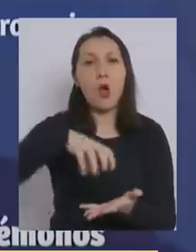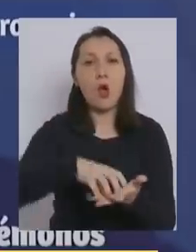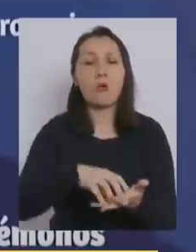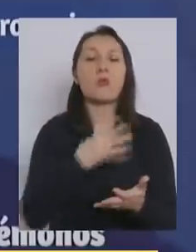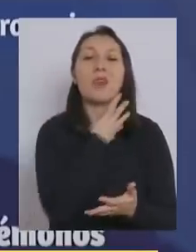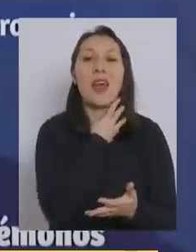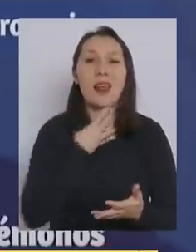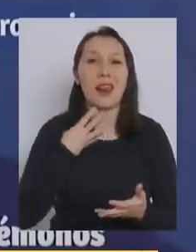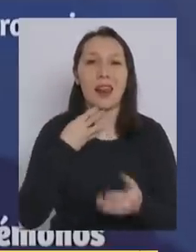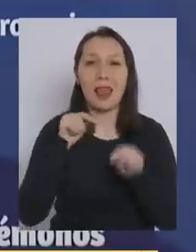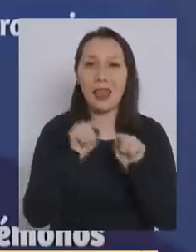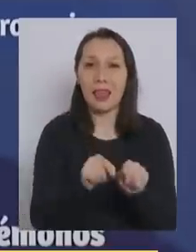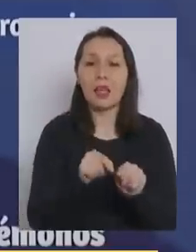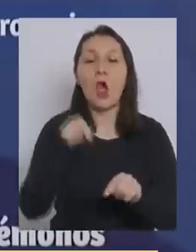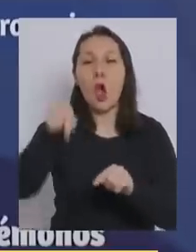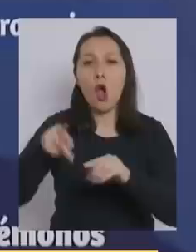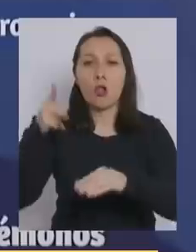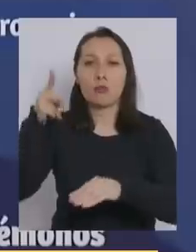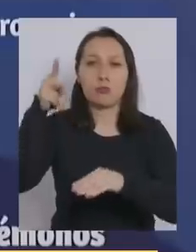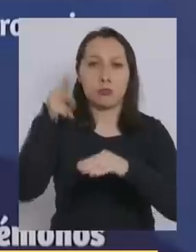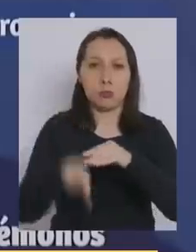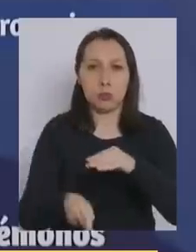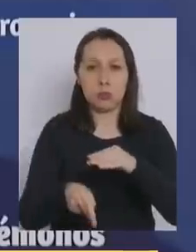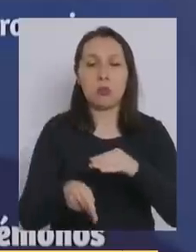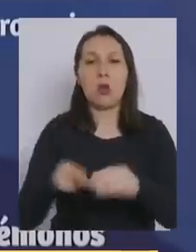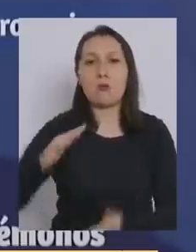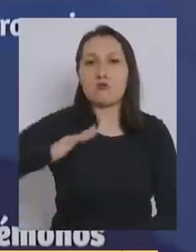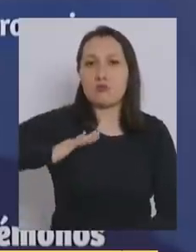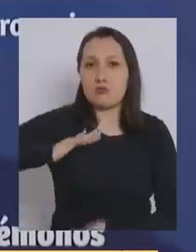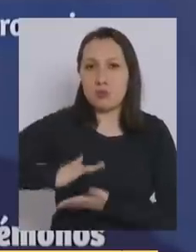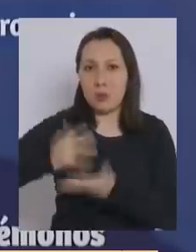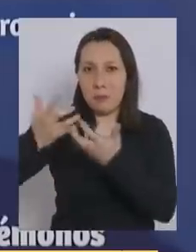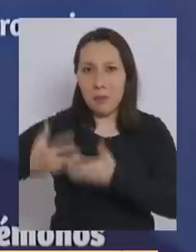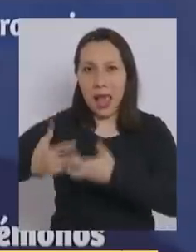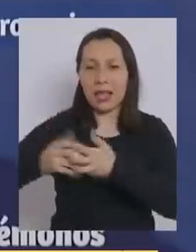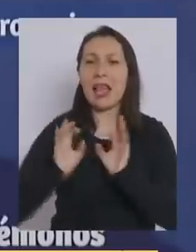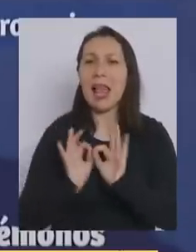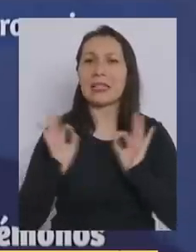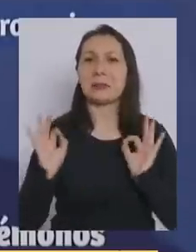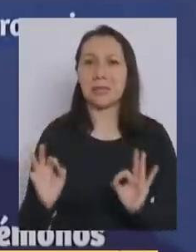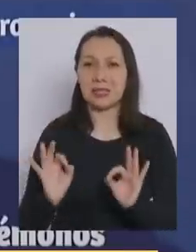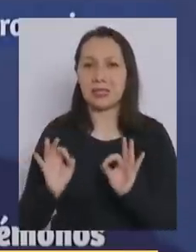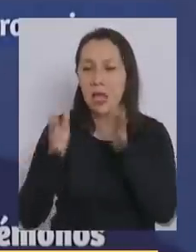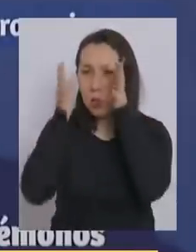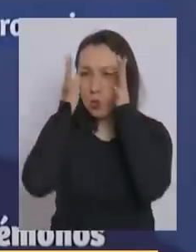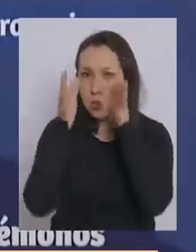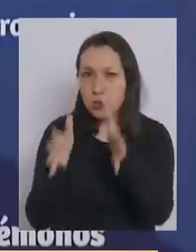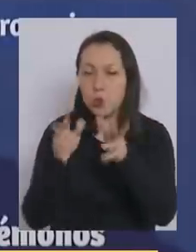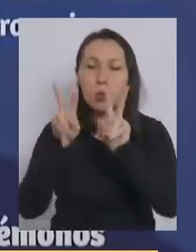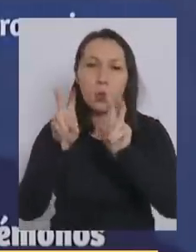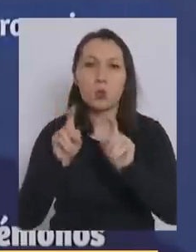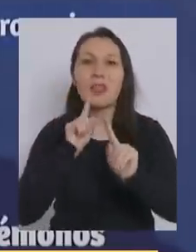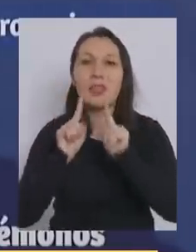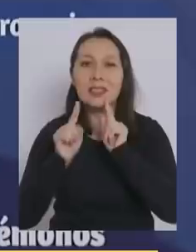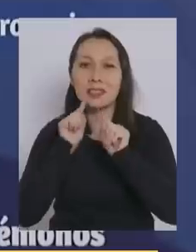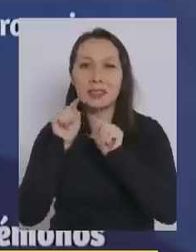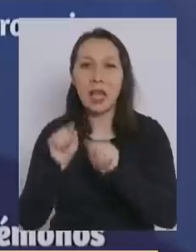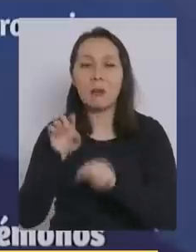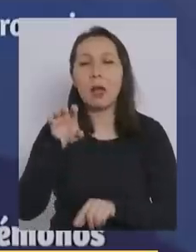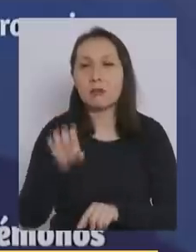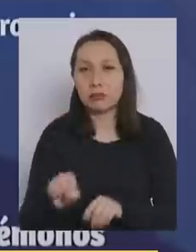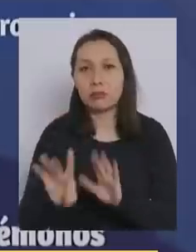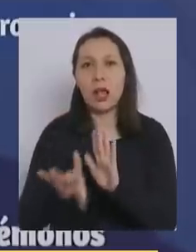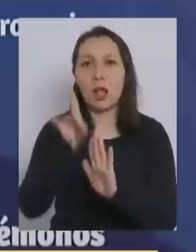Renca, que hoy día inaugura un mamógrafo especialmente dedicado justamente a la